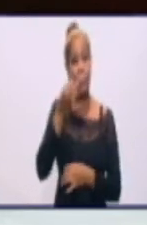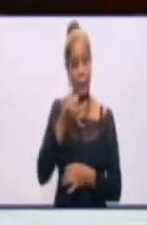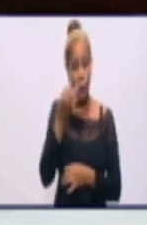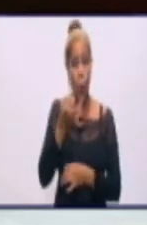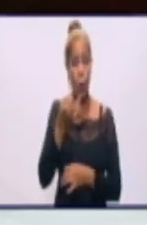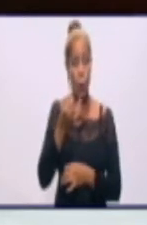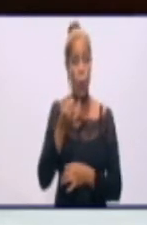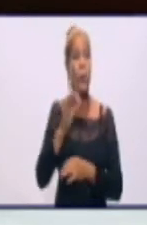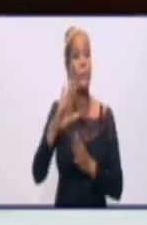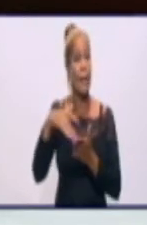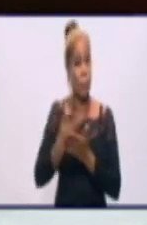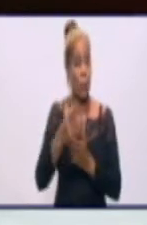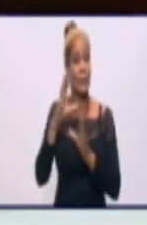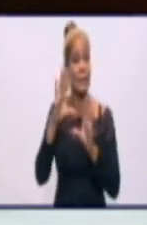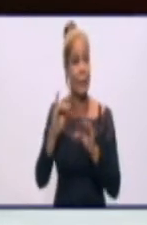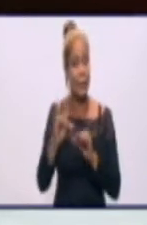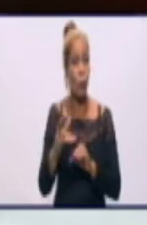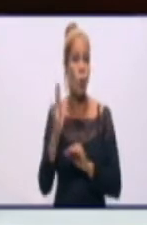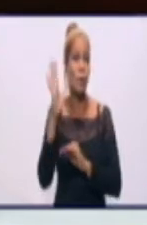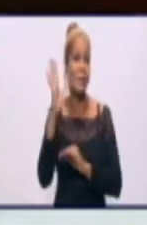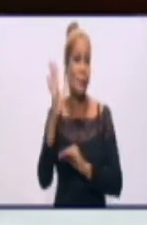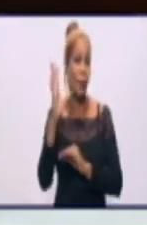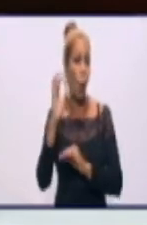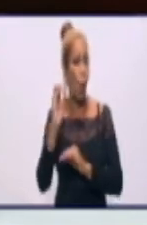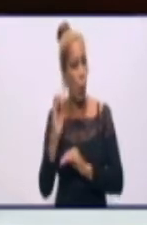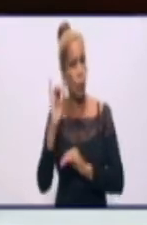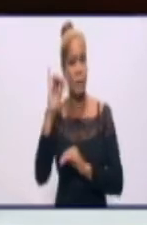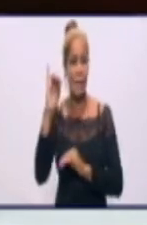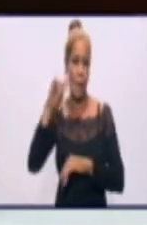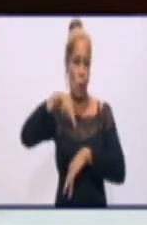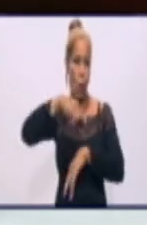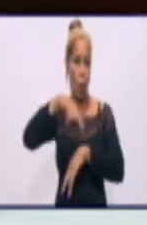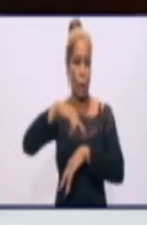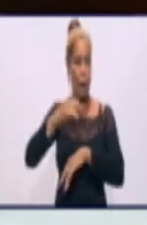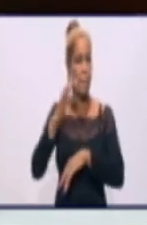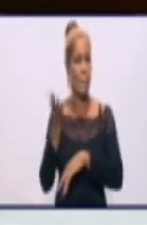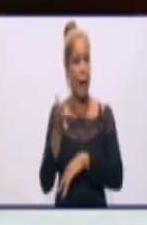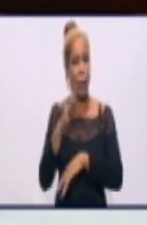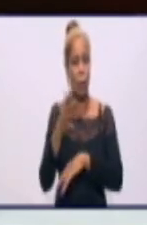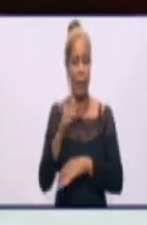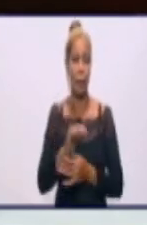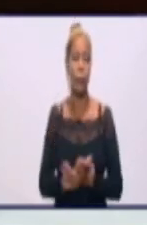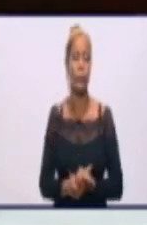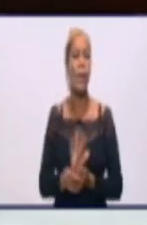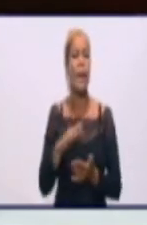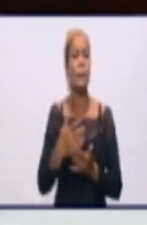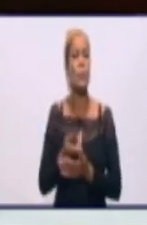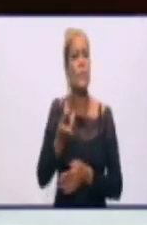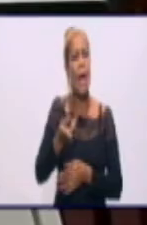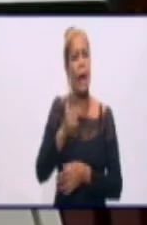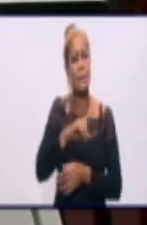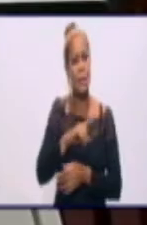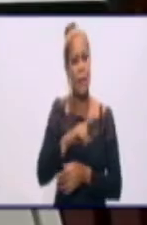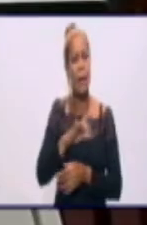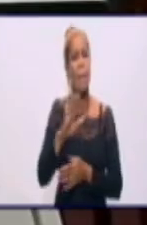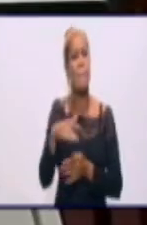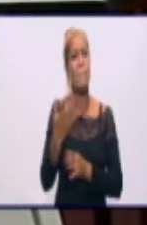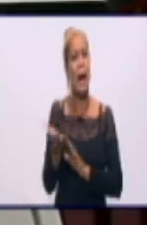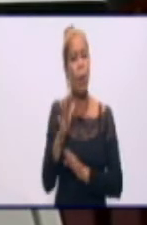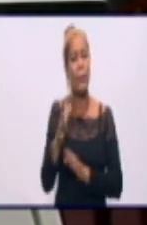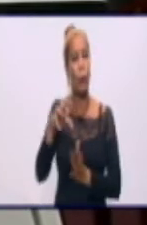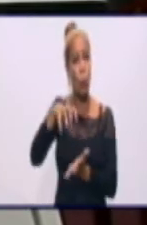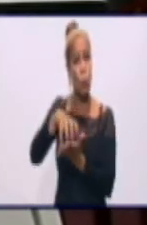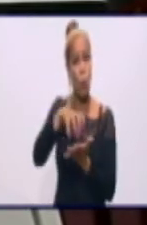6 horas. Ayer como promedio, ¿cuánto estuvieron afectados los circuitos? Bueno, ayer el promedio fue,